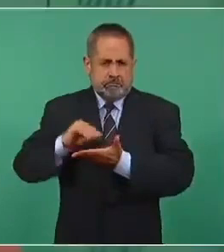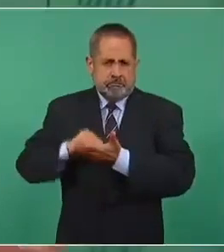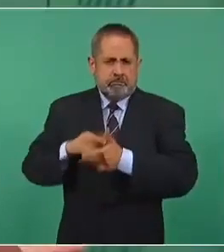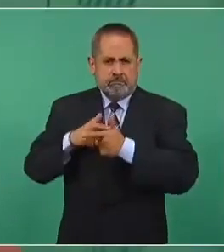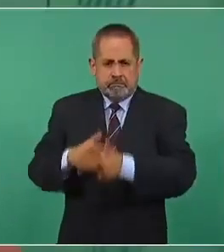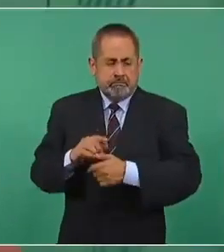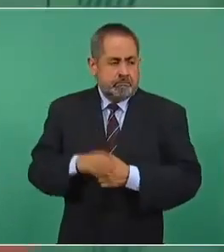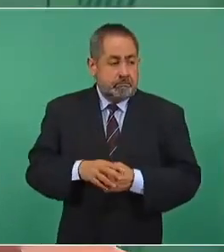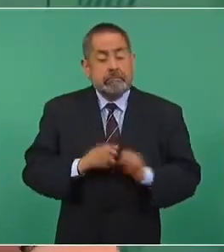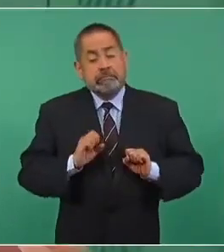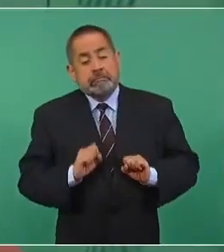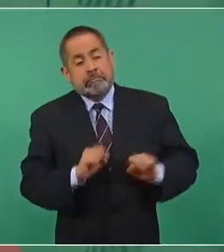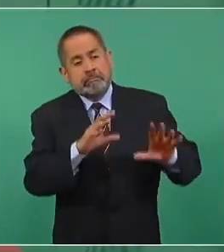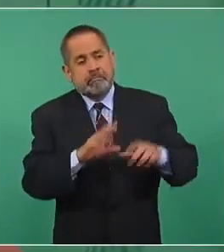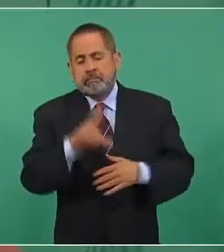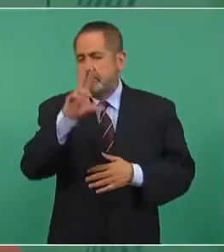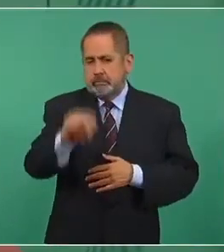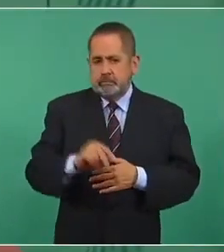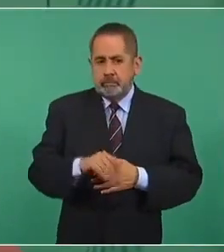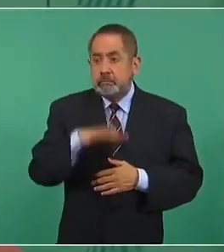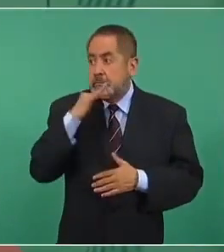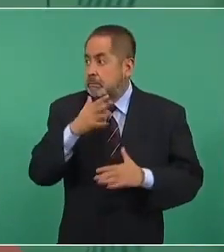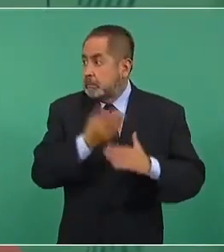no se va a permitir el contrabando.